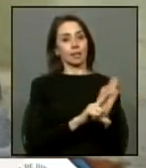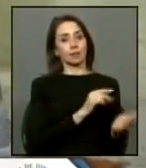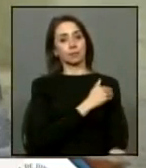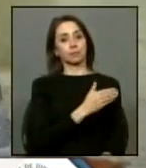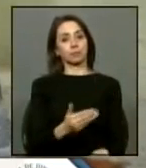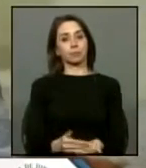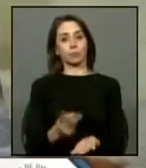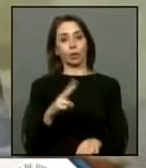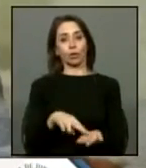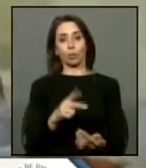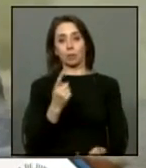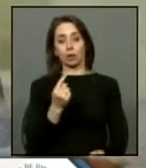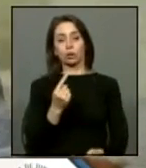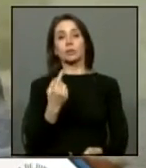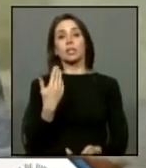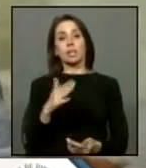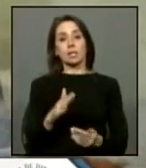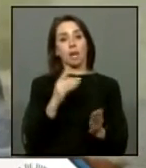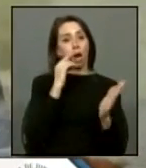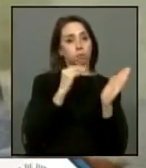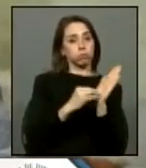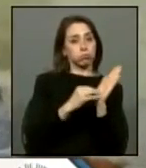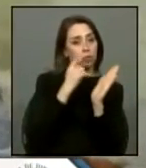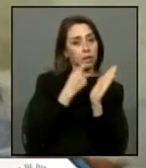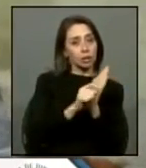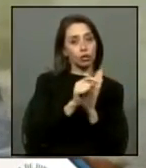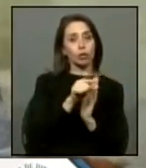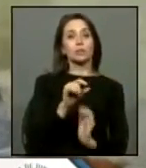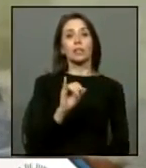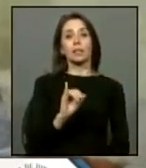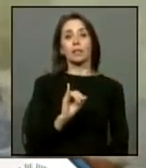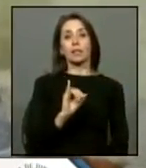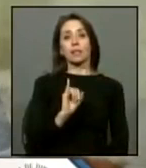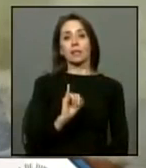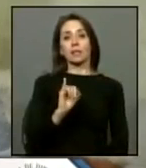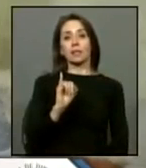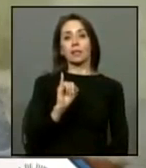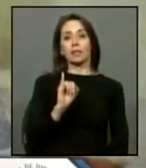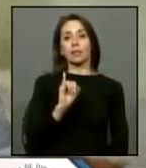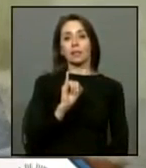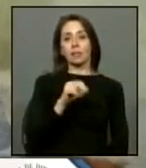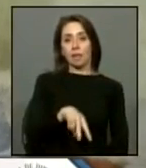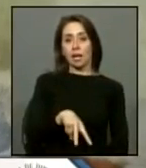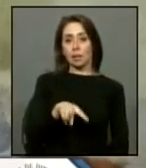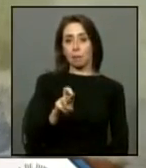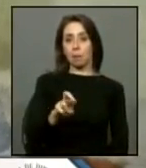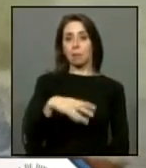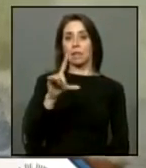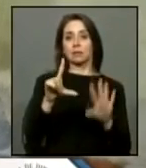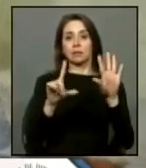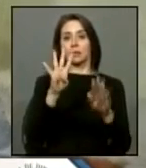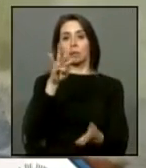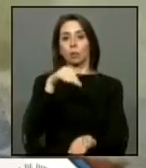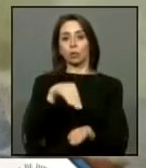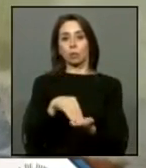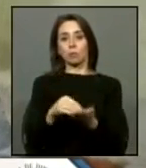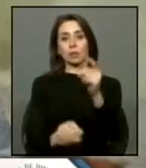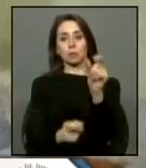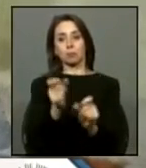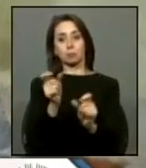2011 han sido reconocidas en dicha entidad en el instituto de normalización previsional más de 74.000 personas